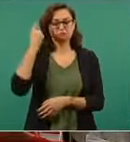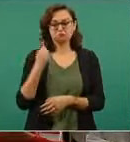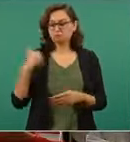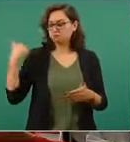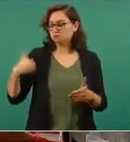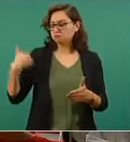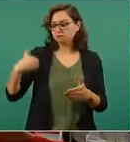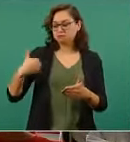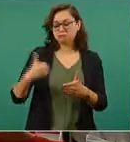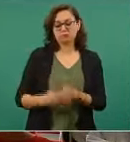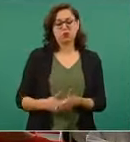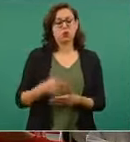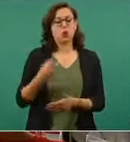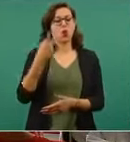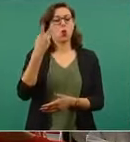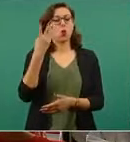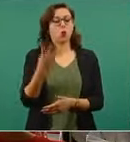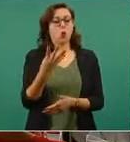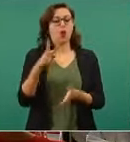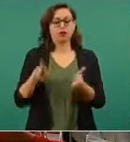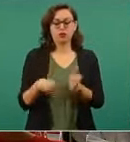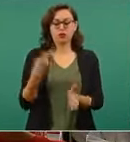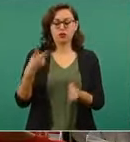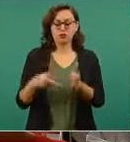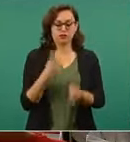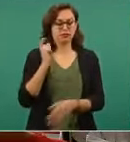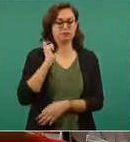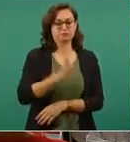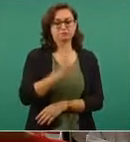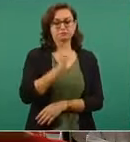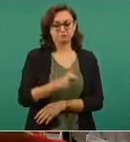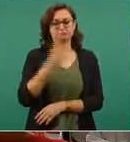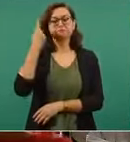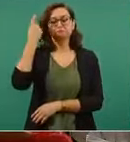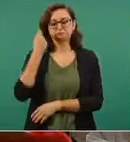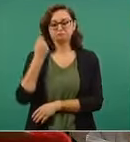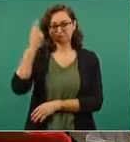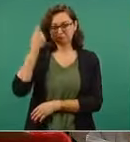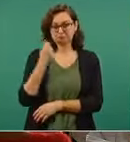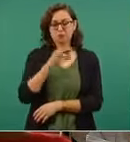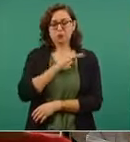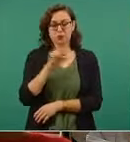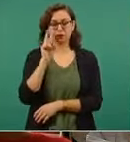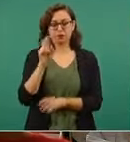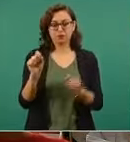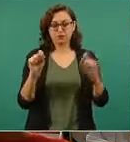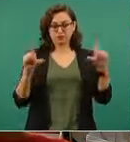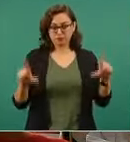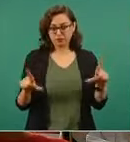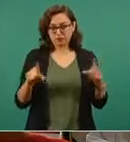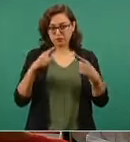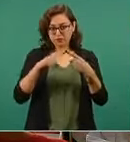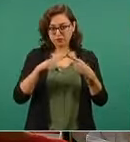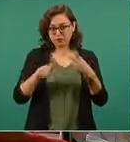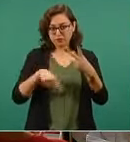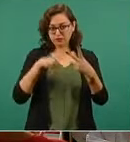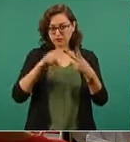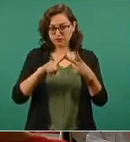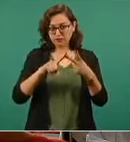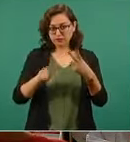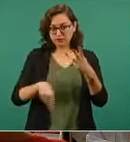recibos. Podríamos mostrarlo, si me hacen favor. Este es el primero, segundo, tercero,